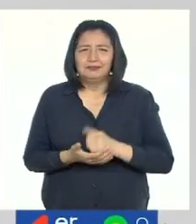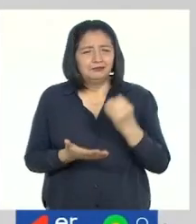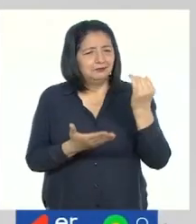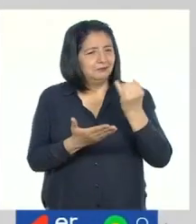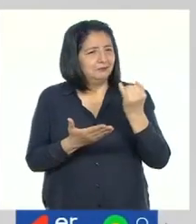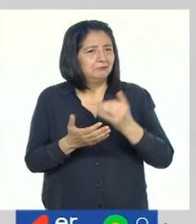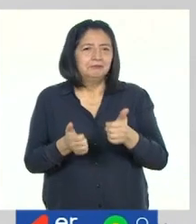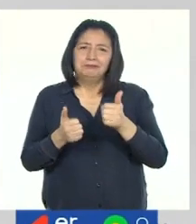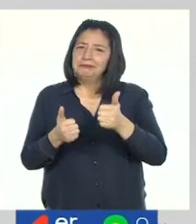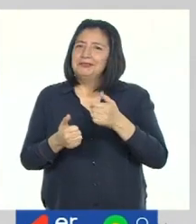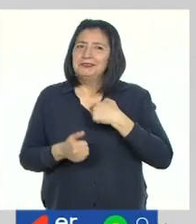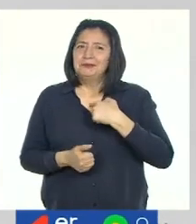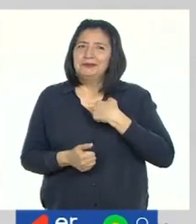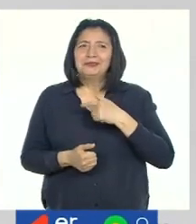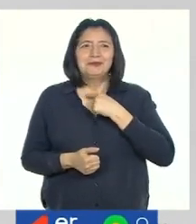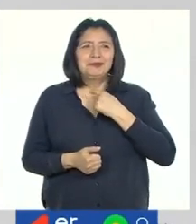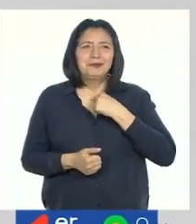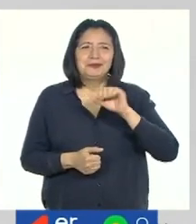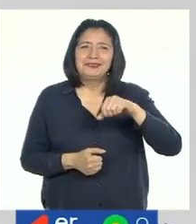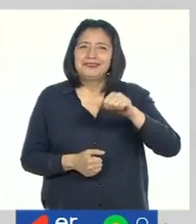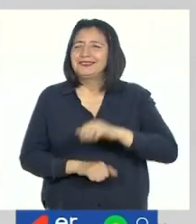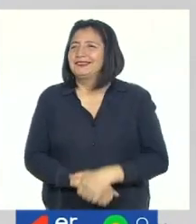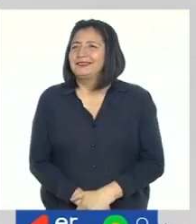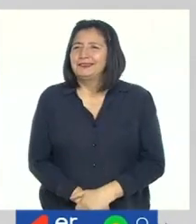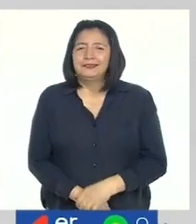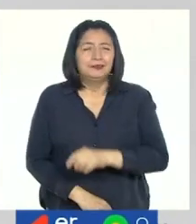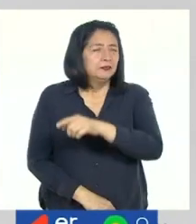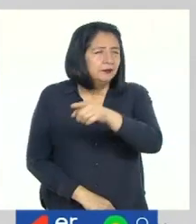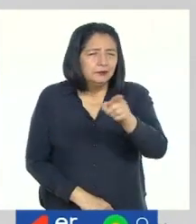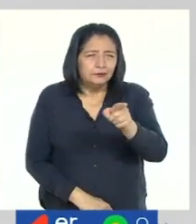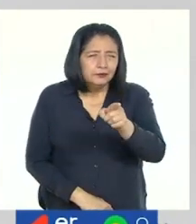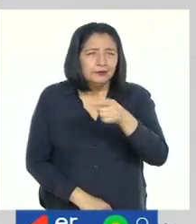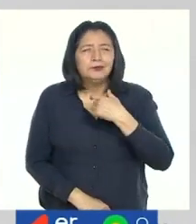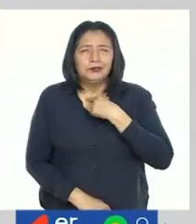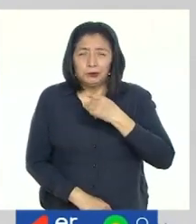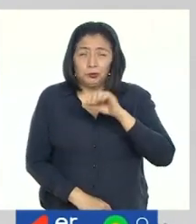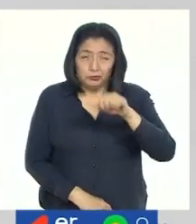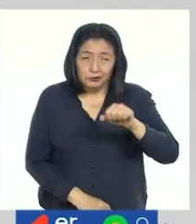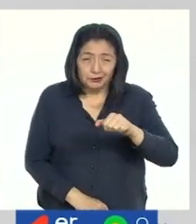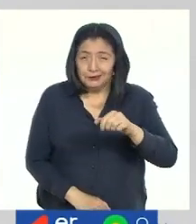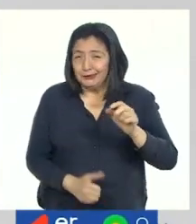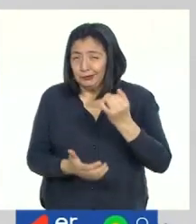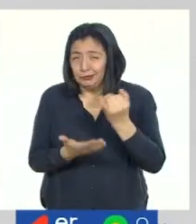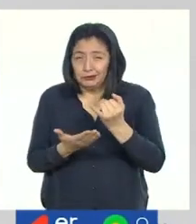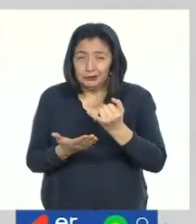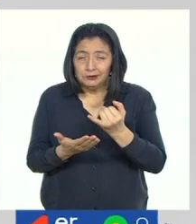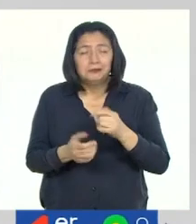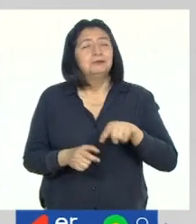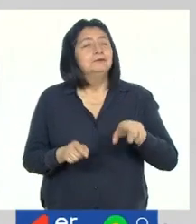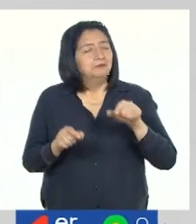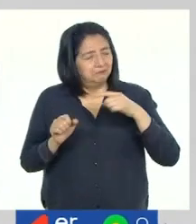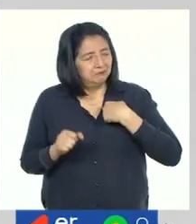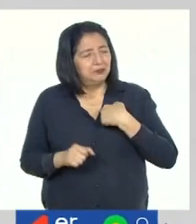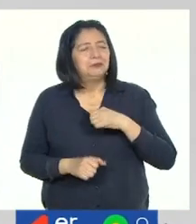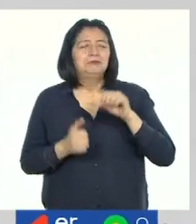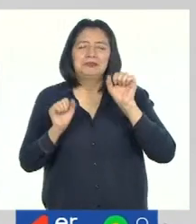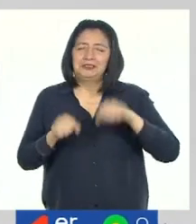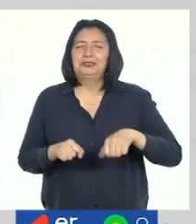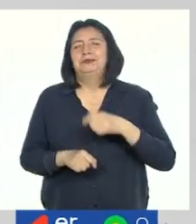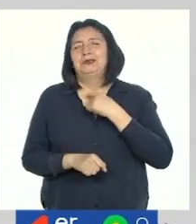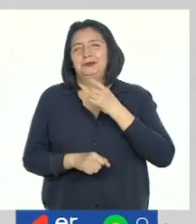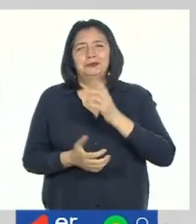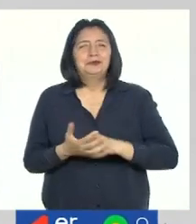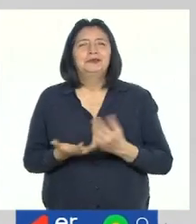Dibujar también es una de mis actividades favoritas. ¿A ustedes les gusta dibujar? A mí me encanta